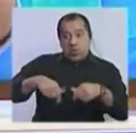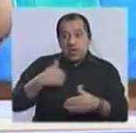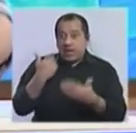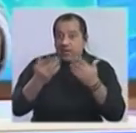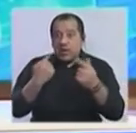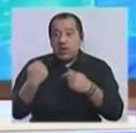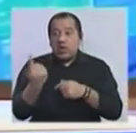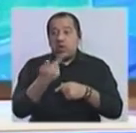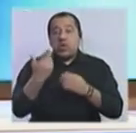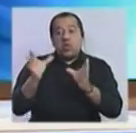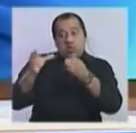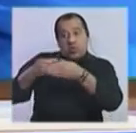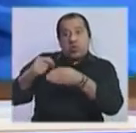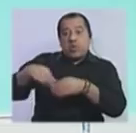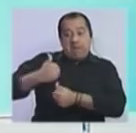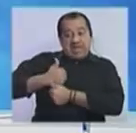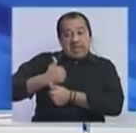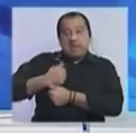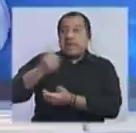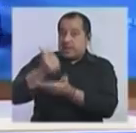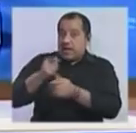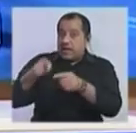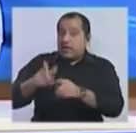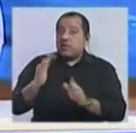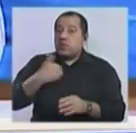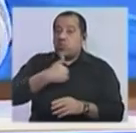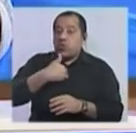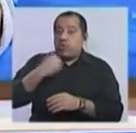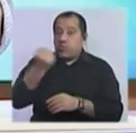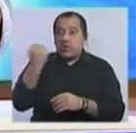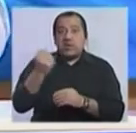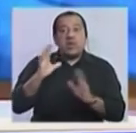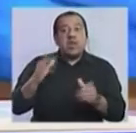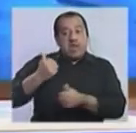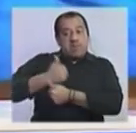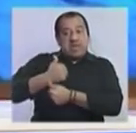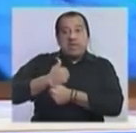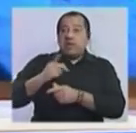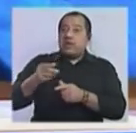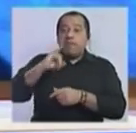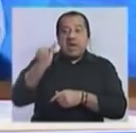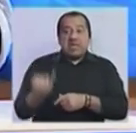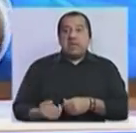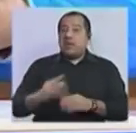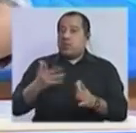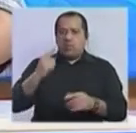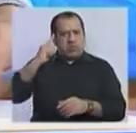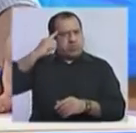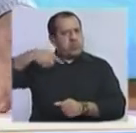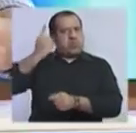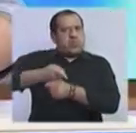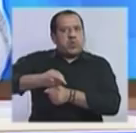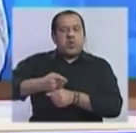coalición en la oposición sin Manini, y Manini tiene ese tinte, e incluso tiene explícito, y ya aparentemente